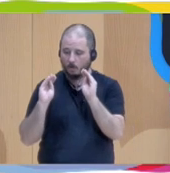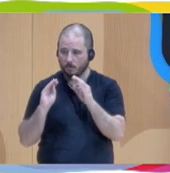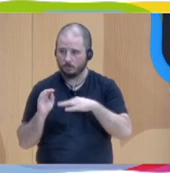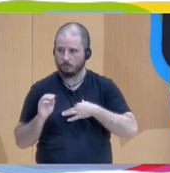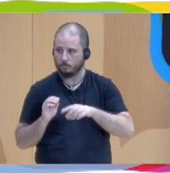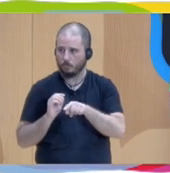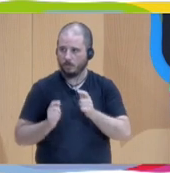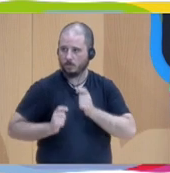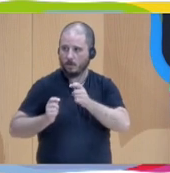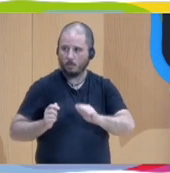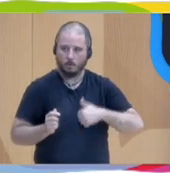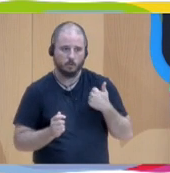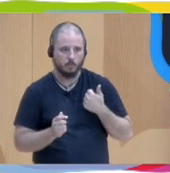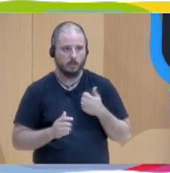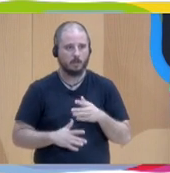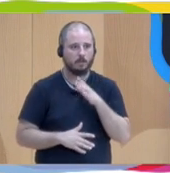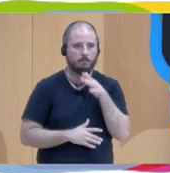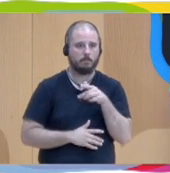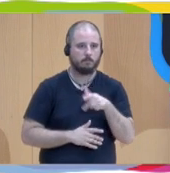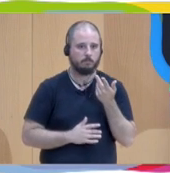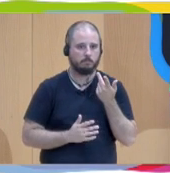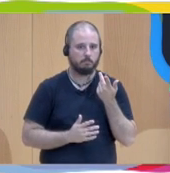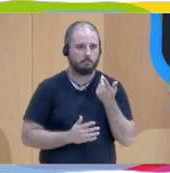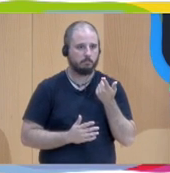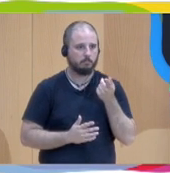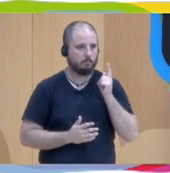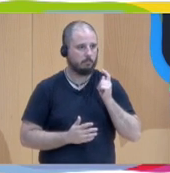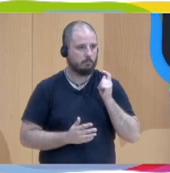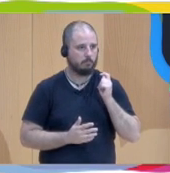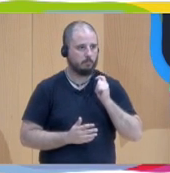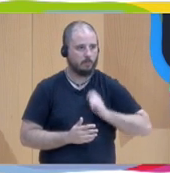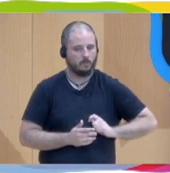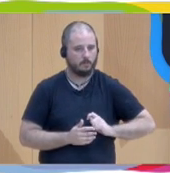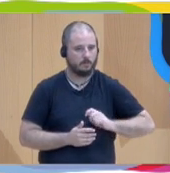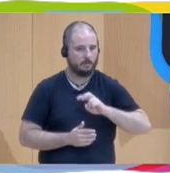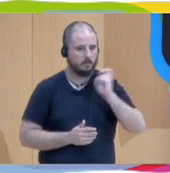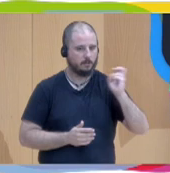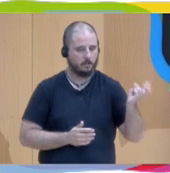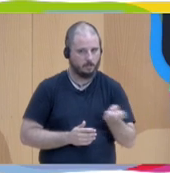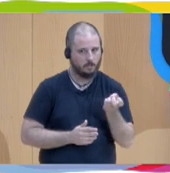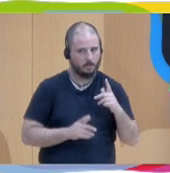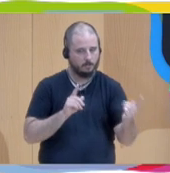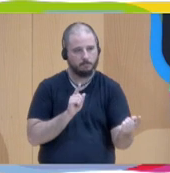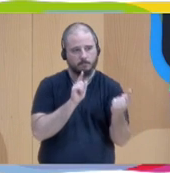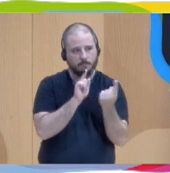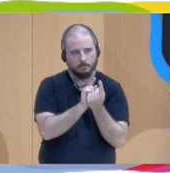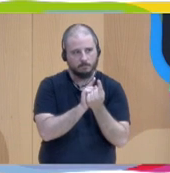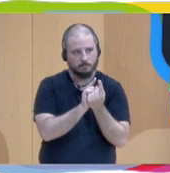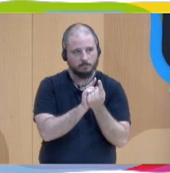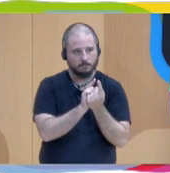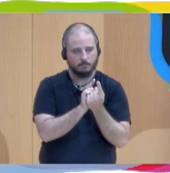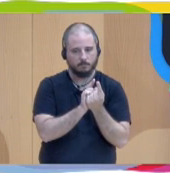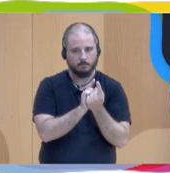oportunidad porque los diversos profesionistas se encuentran y el